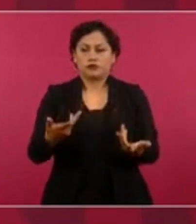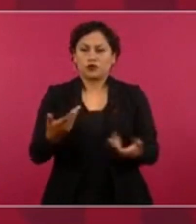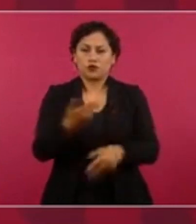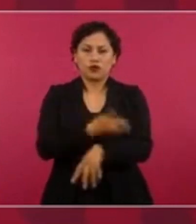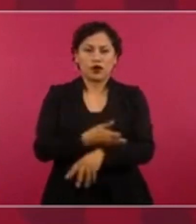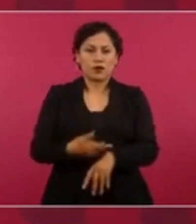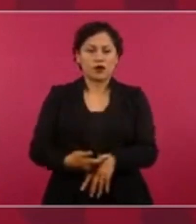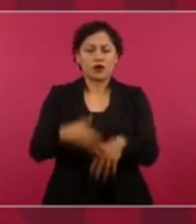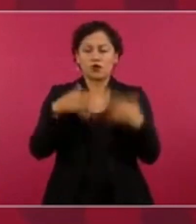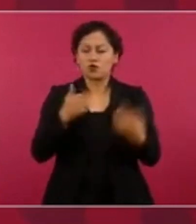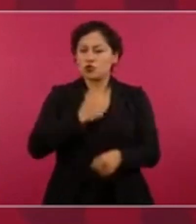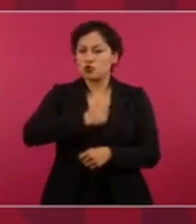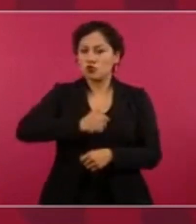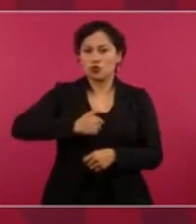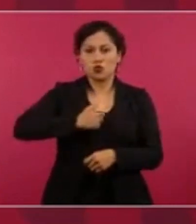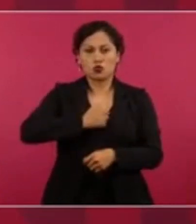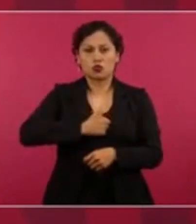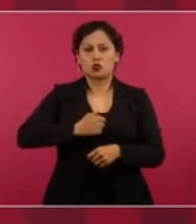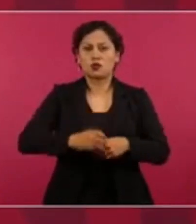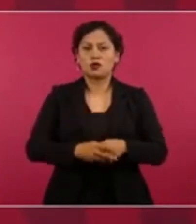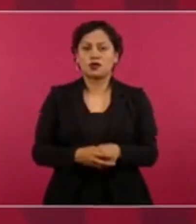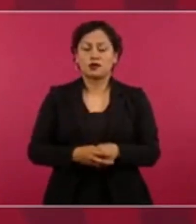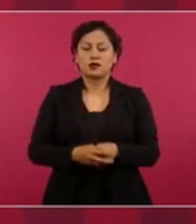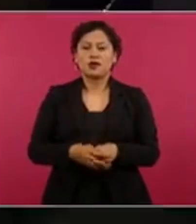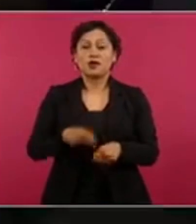porque lo que quieren es que nos vaya mal.